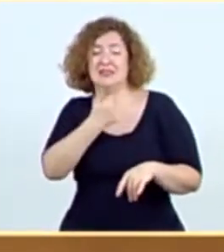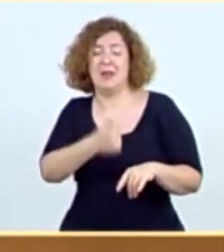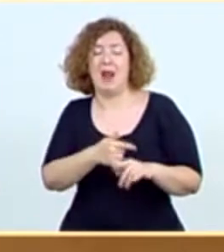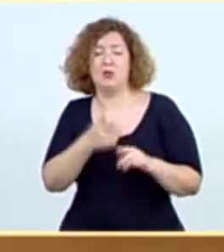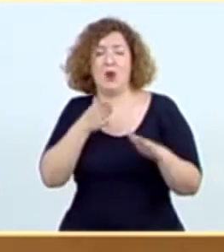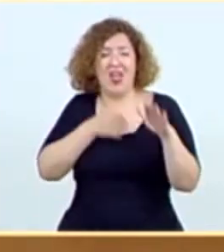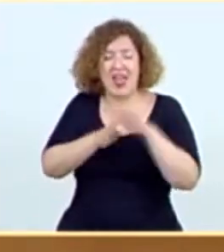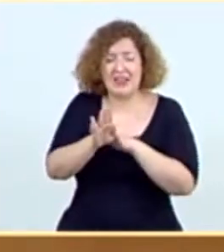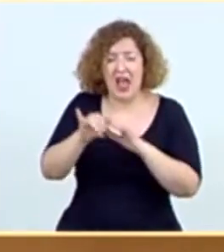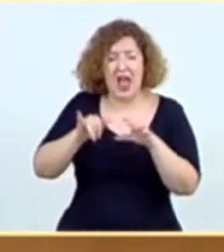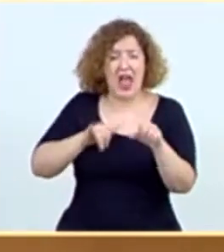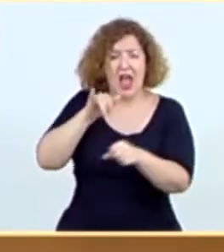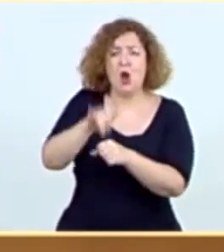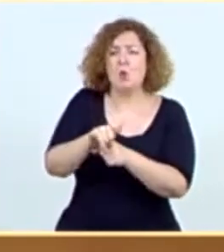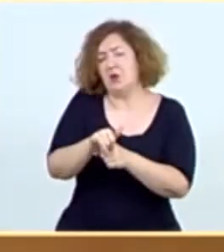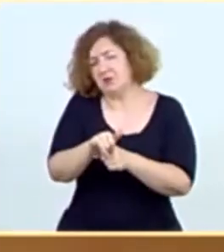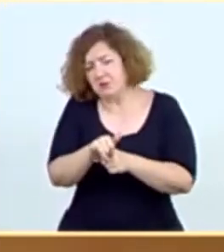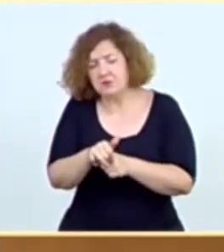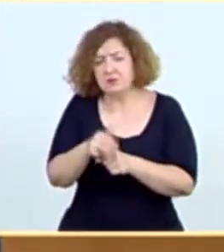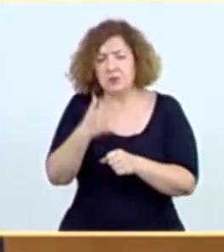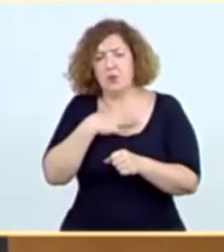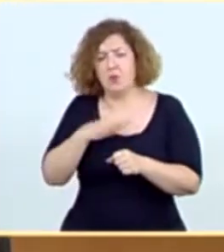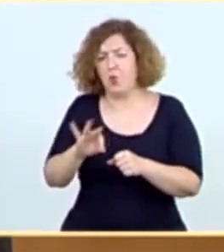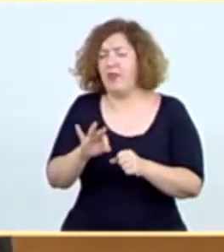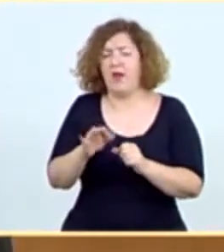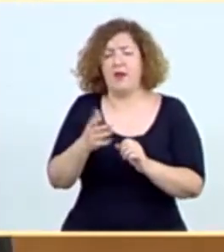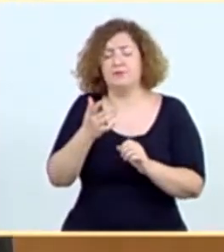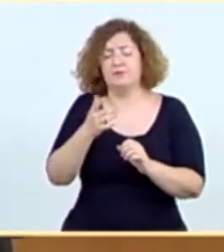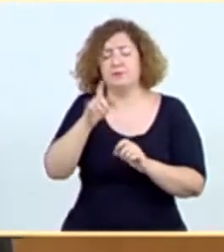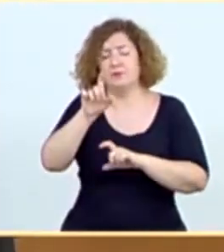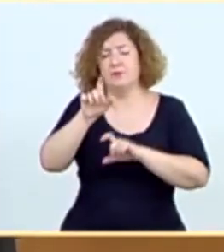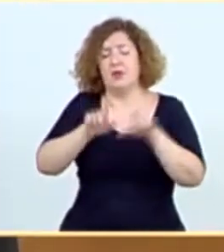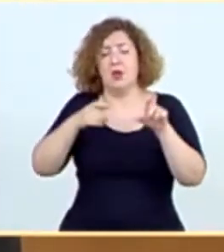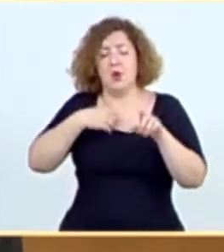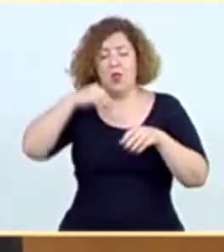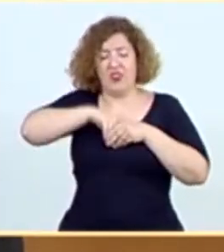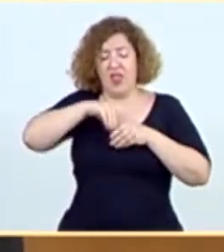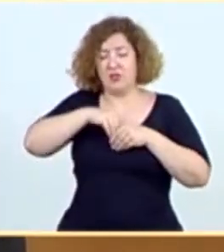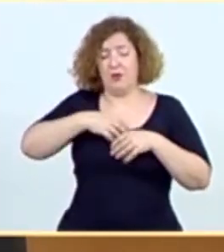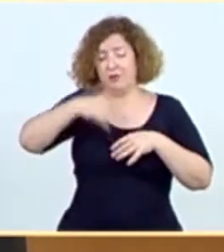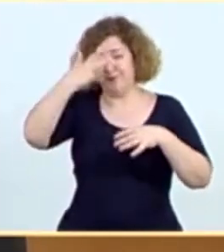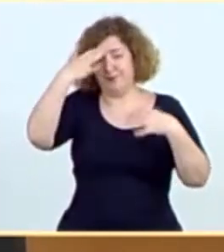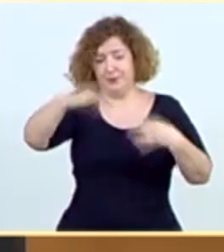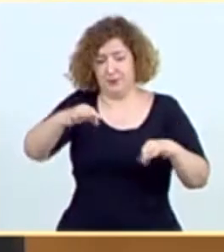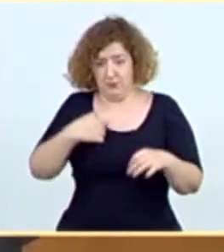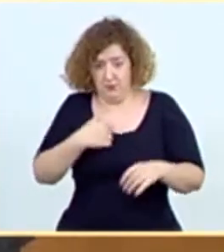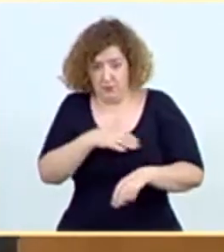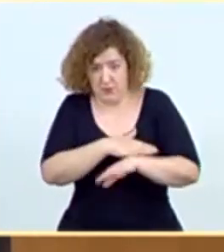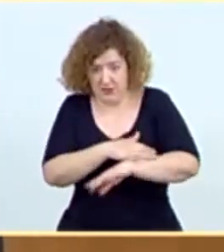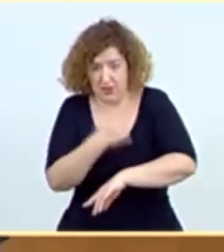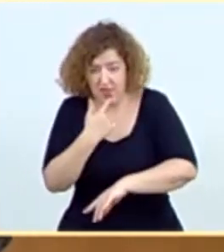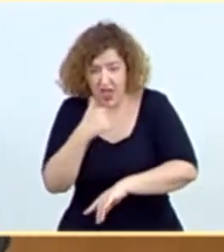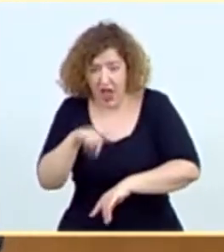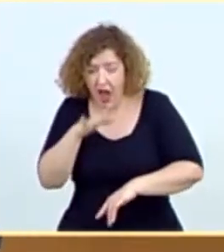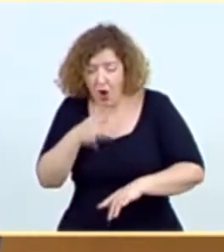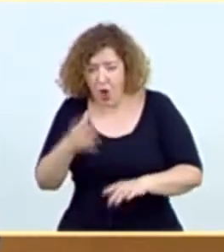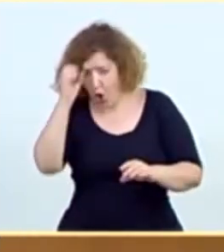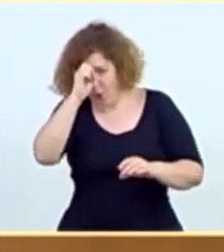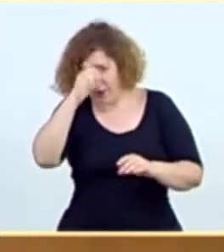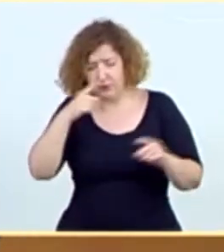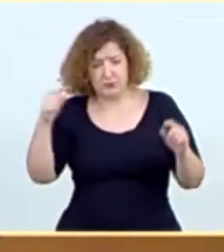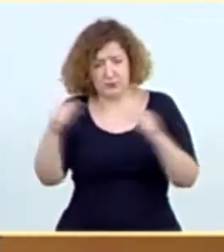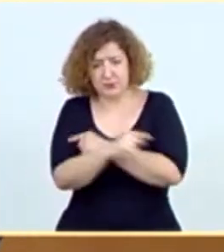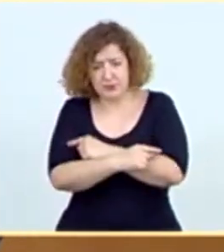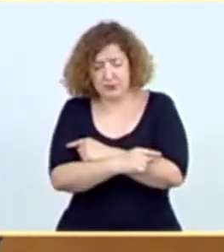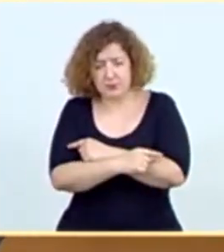los aeropuertos podía pasar por alto a muchos viajeros en periodo de incubación. Y esto lo mantenía el ministerio y ahora ha cambiado de